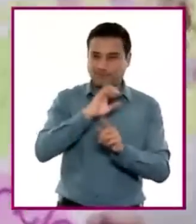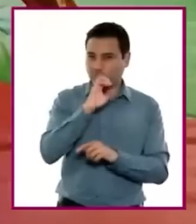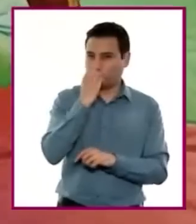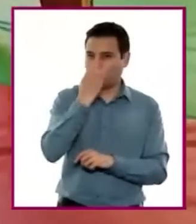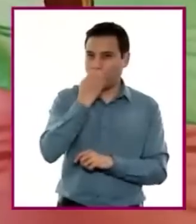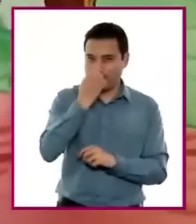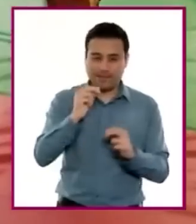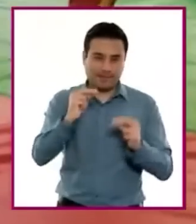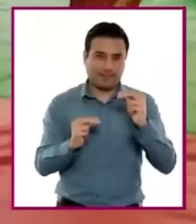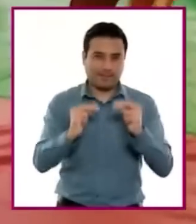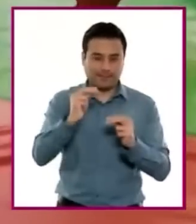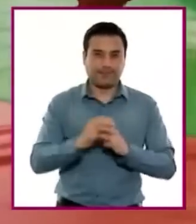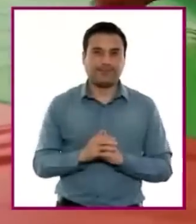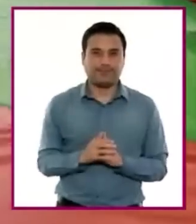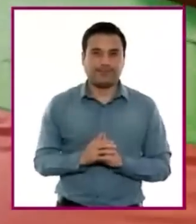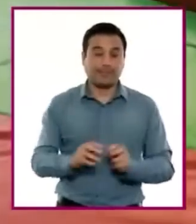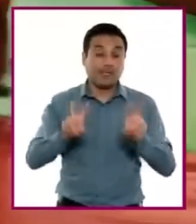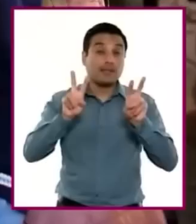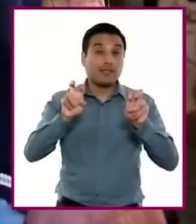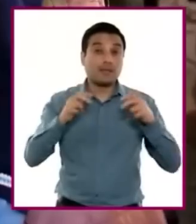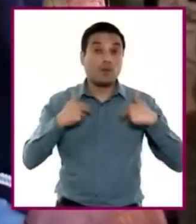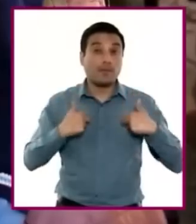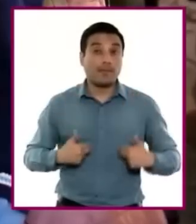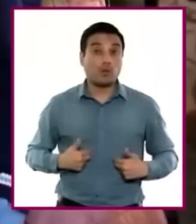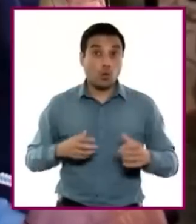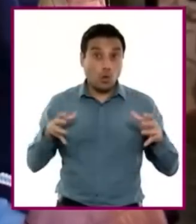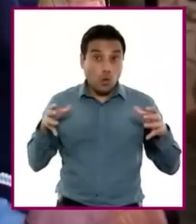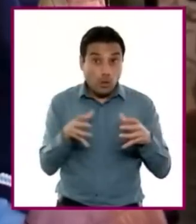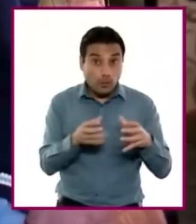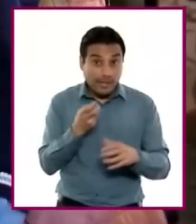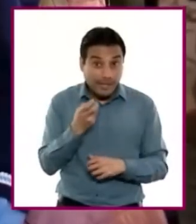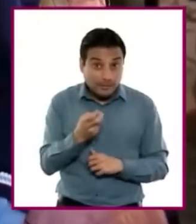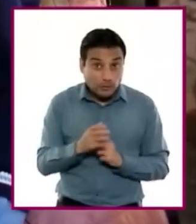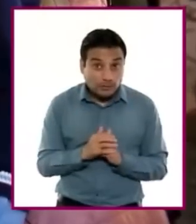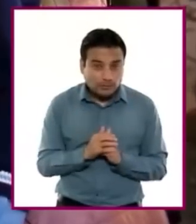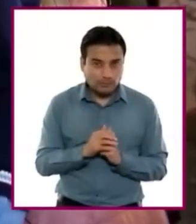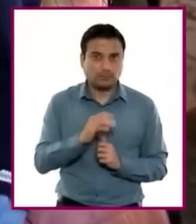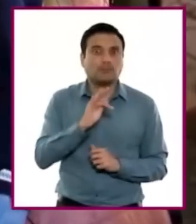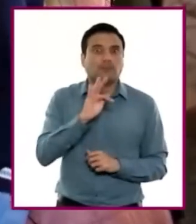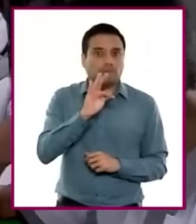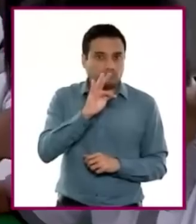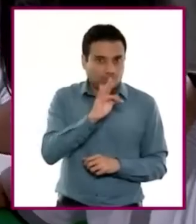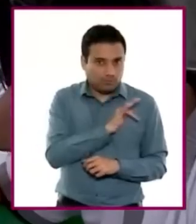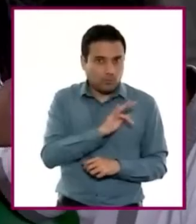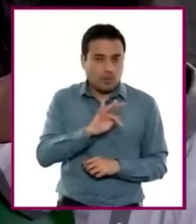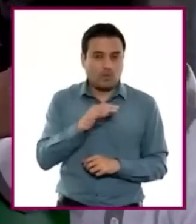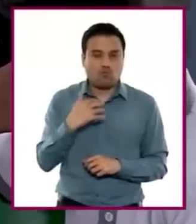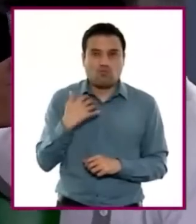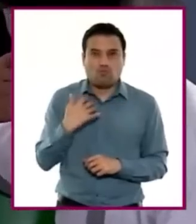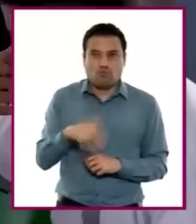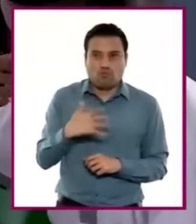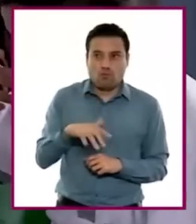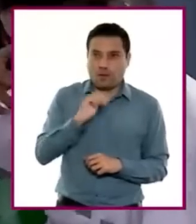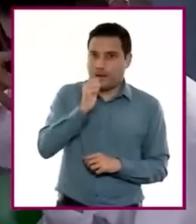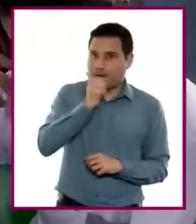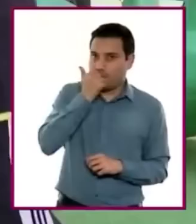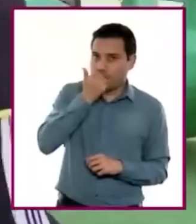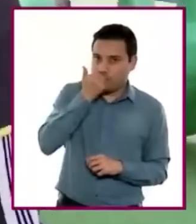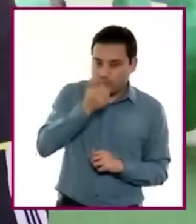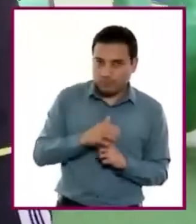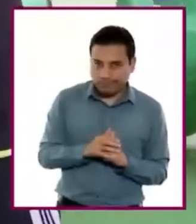El campo del humano y lo comunitario representa una oportunidad para brindar experiencias en las que alumnas y alumnos